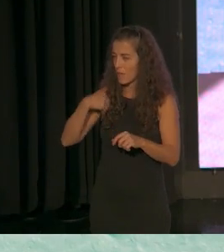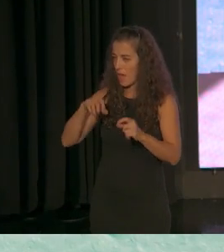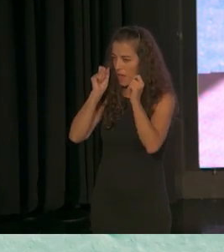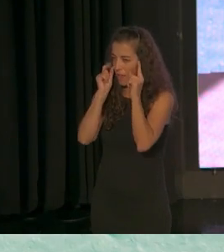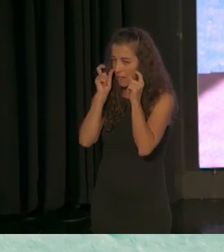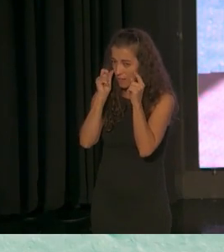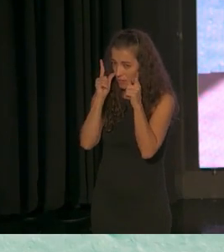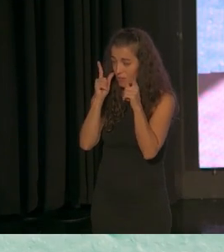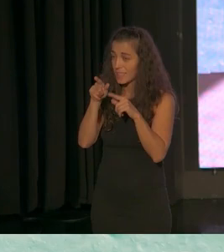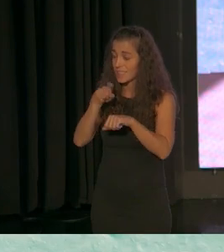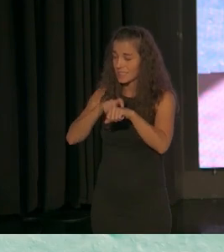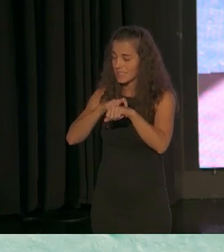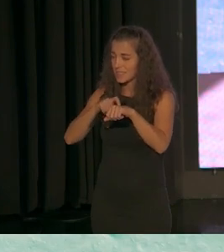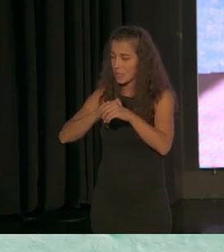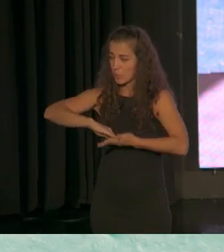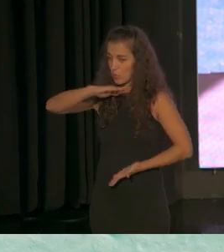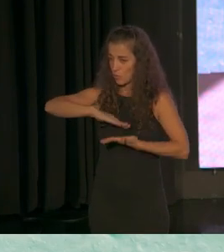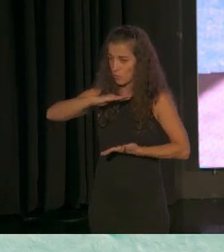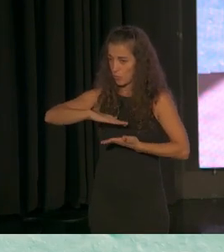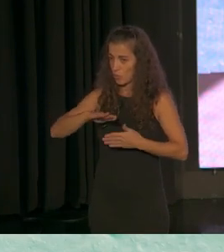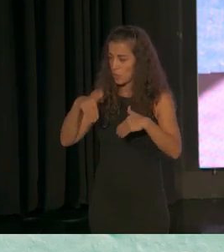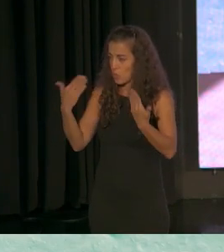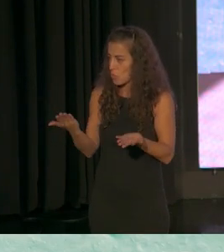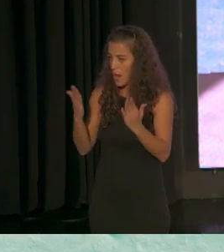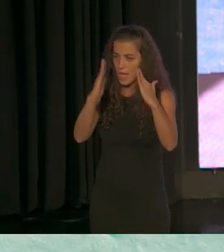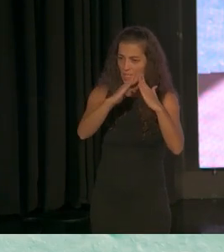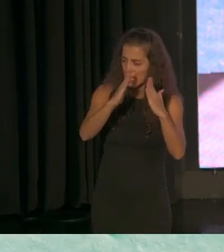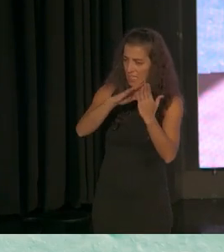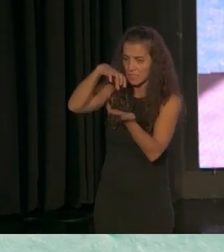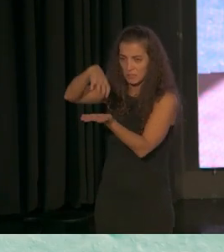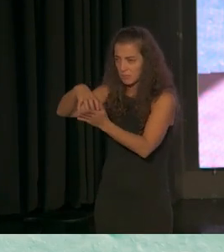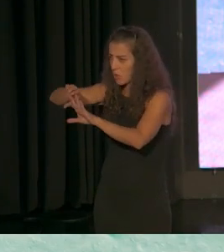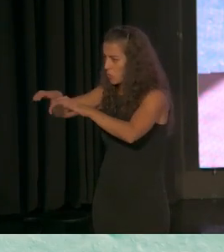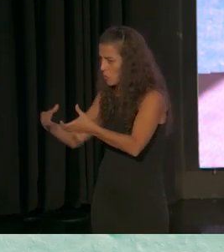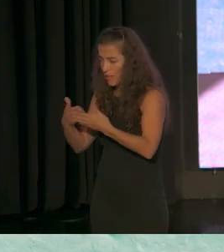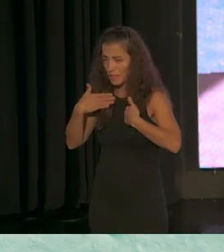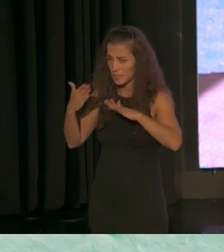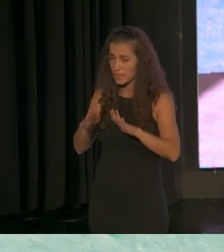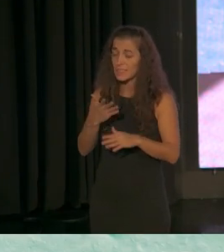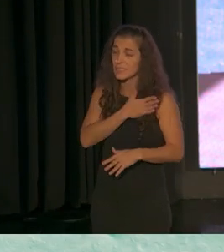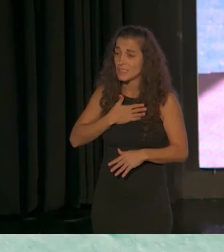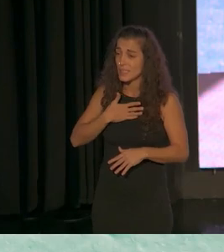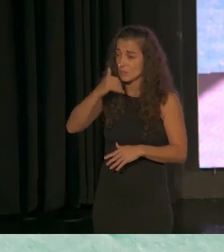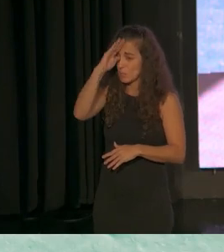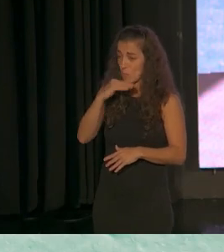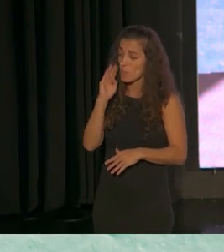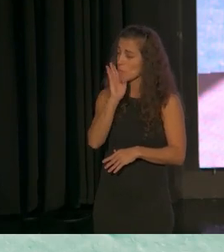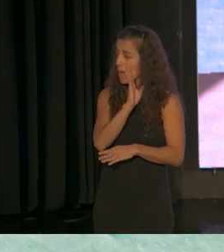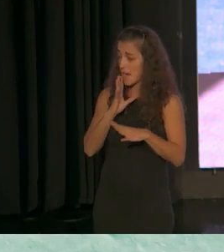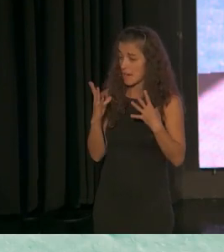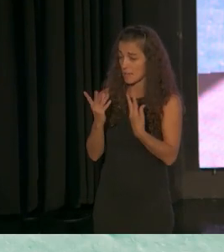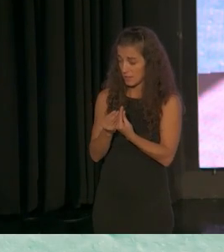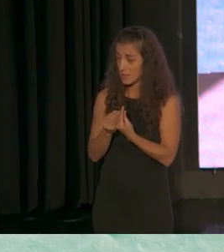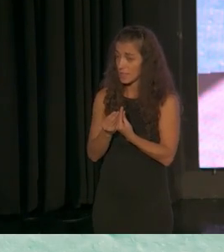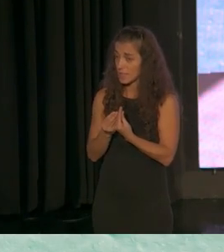aquel tipo de competencias que queremos sea en casa sea en hogar sea en la comunidad que queremos que los padres ayudar a los padres y acompañar a los padres